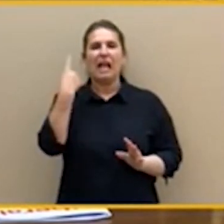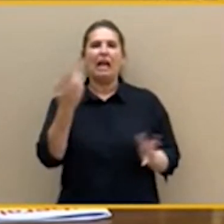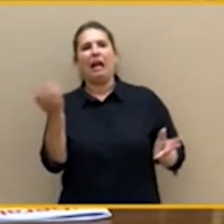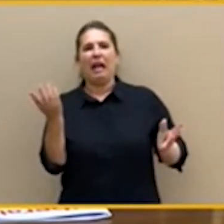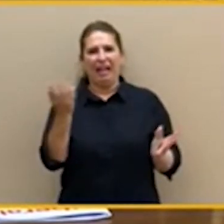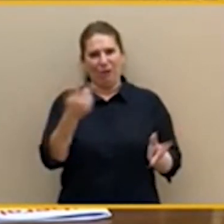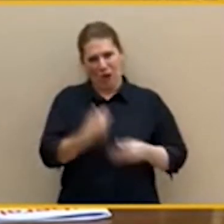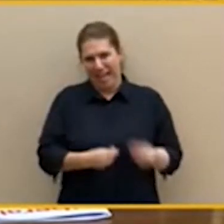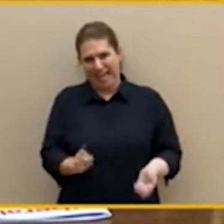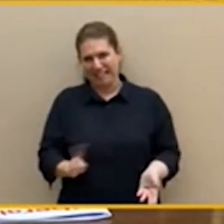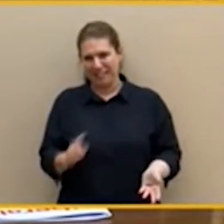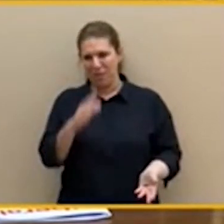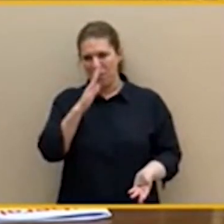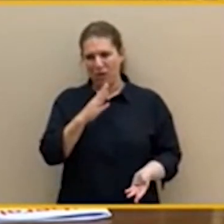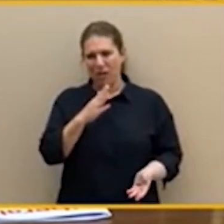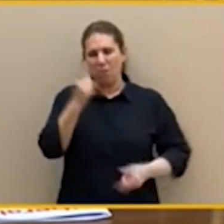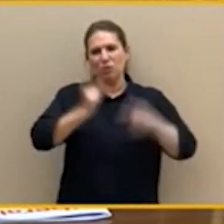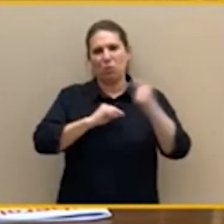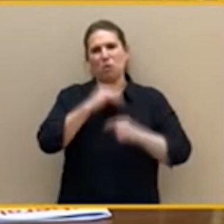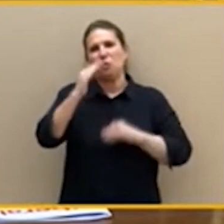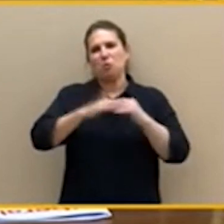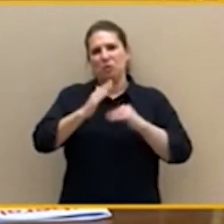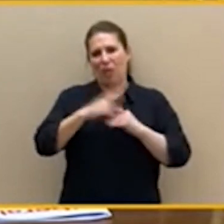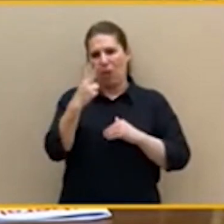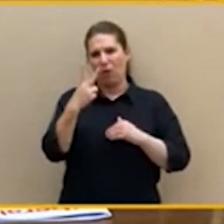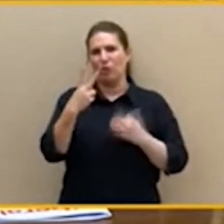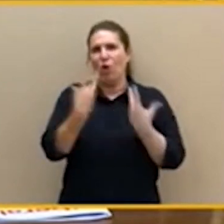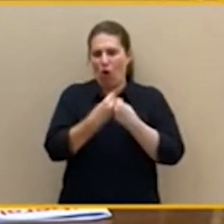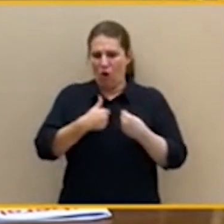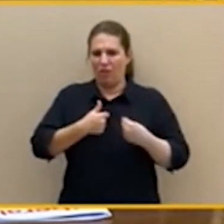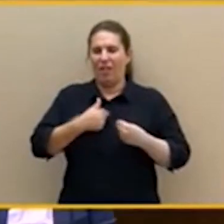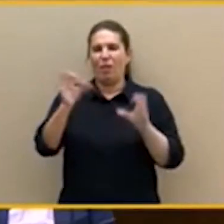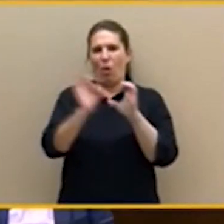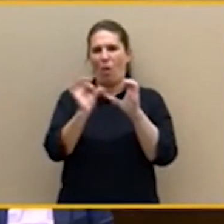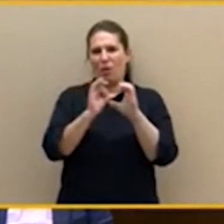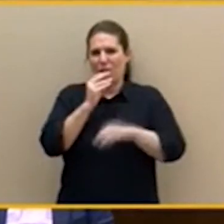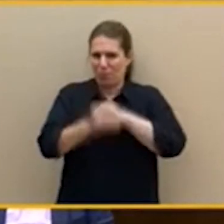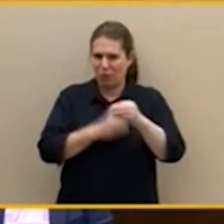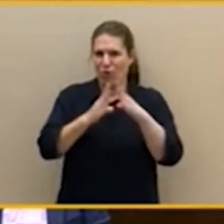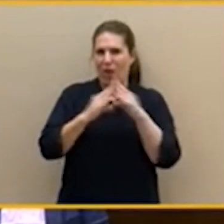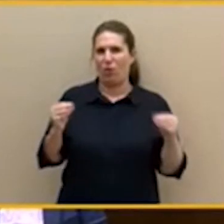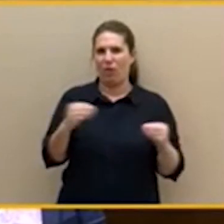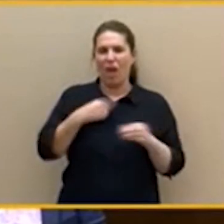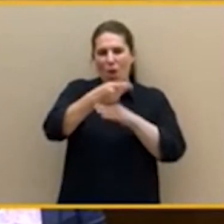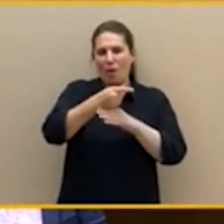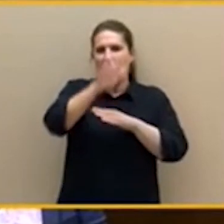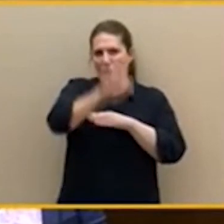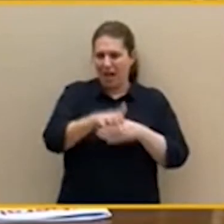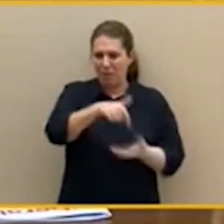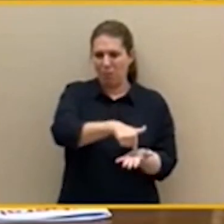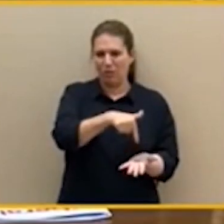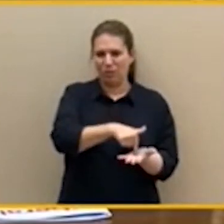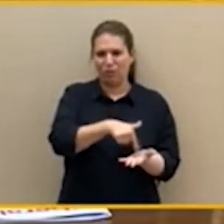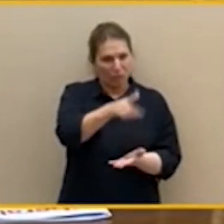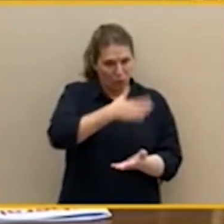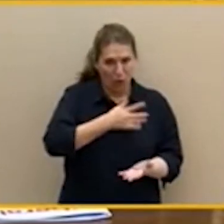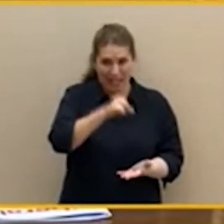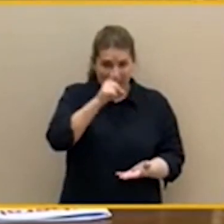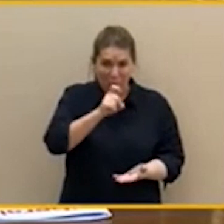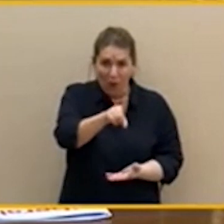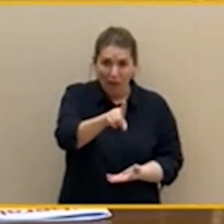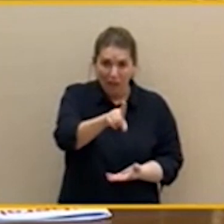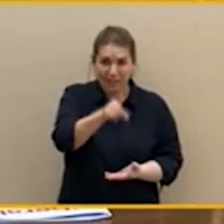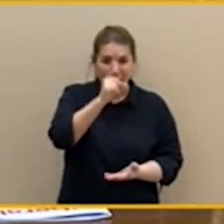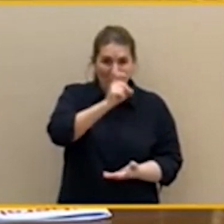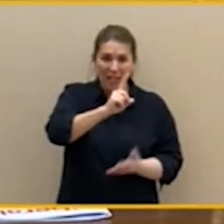Ciudadanos. Y les obligamos a bajar impuestos que no querían, ¿se acuerda usted? Que no quería bajar el impuesto a sucesiones y demaciones. Y lo hicieron.